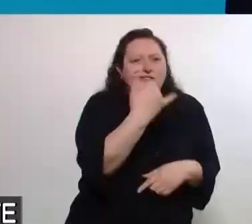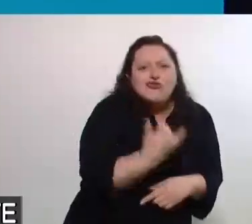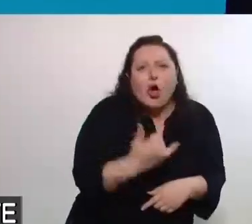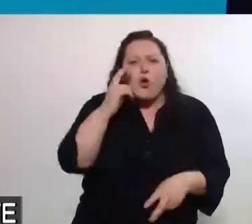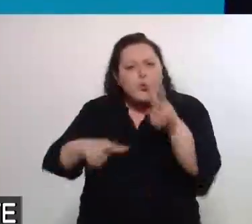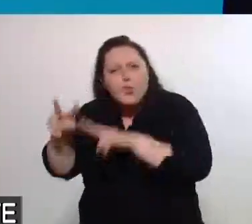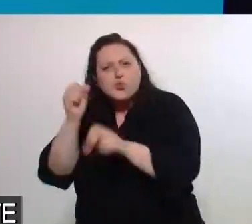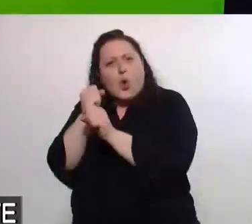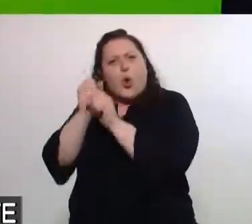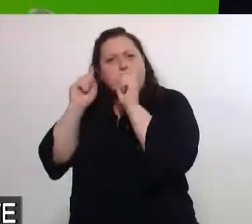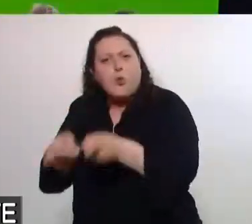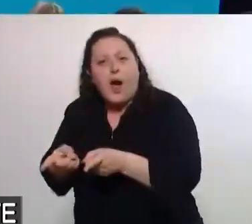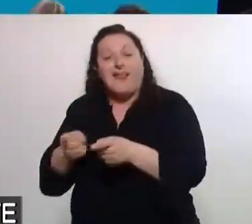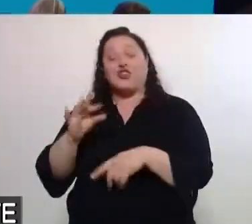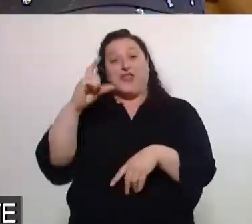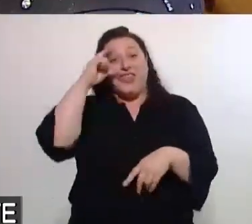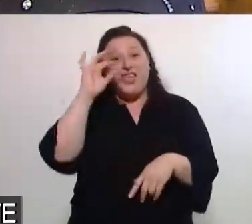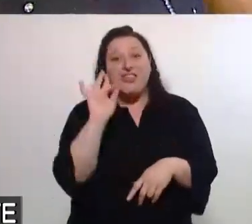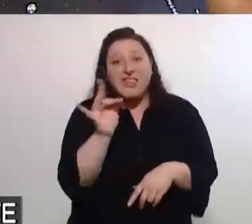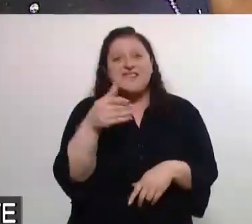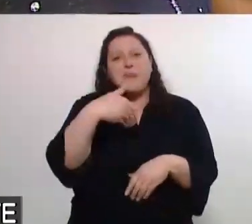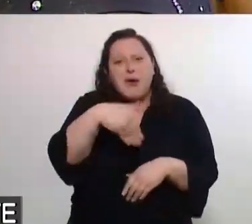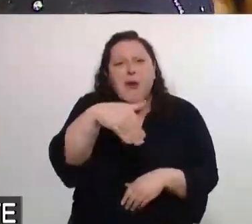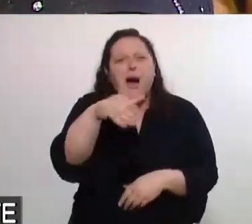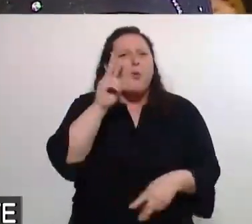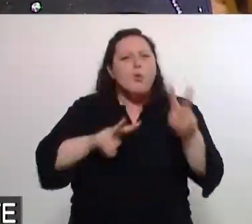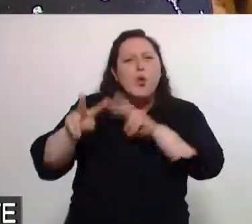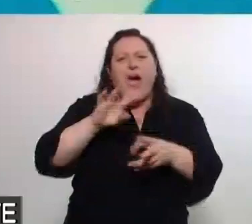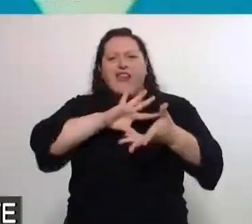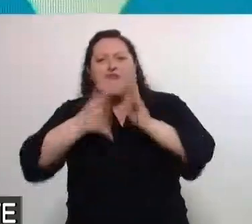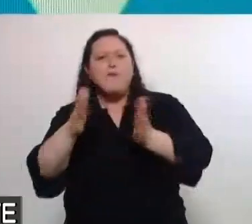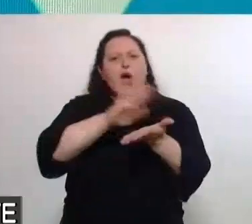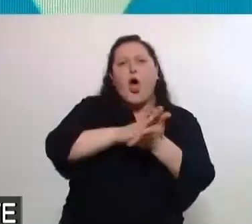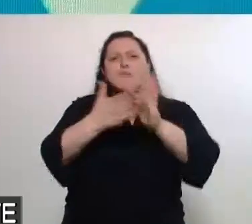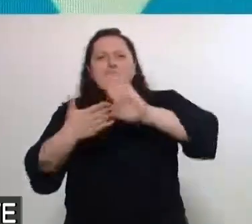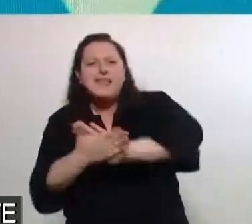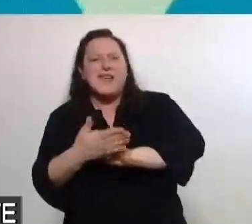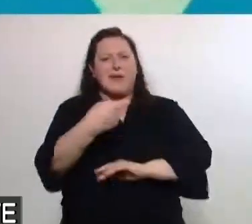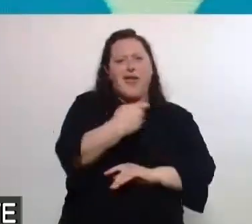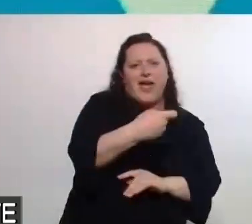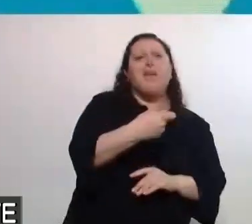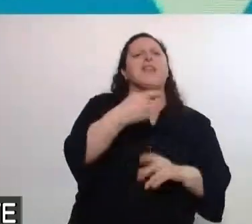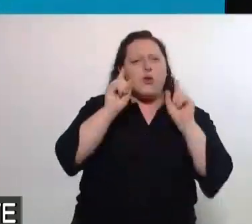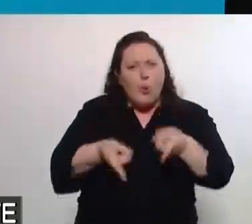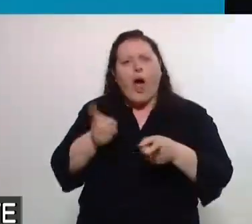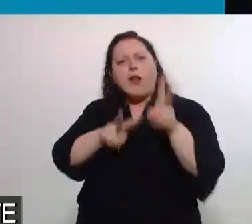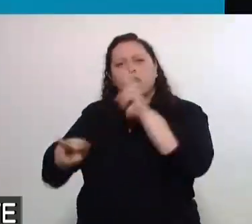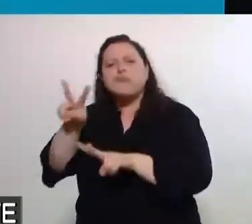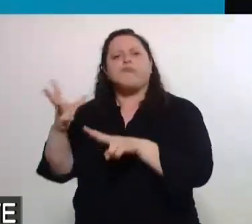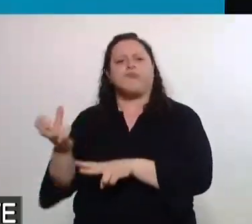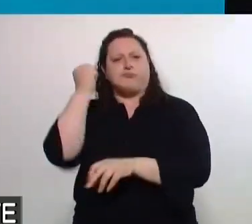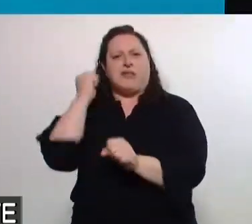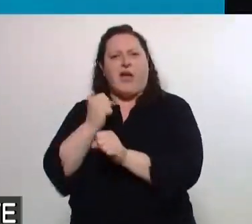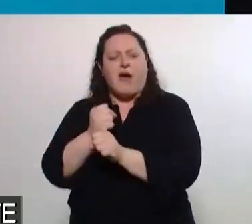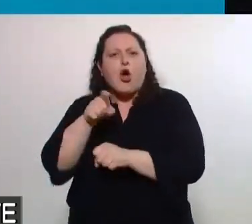compatibilidad porque entendemos que es la mejor forma de abrir el paso al mundo del trabajo